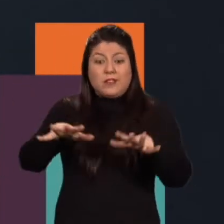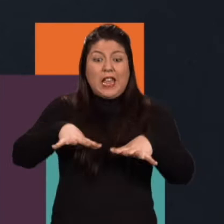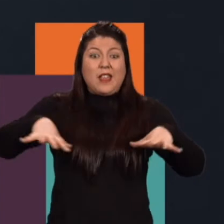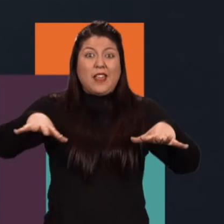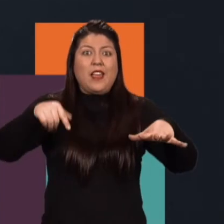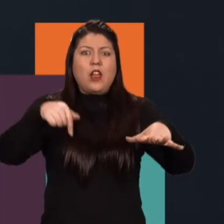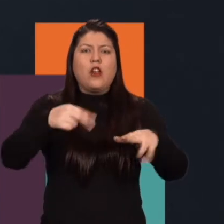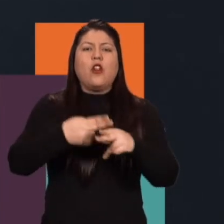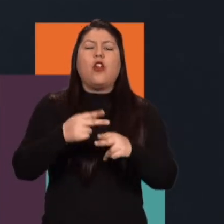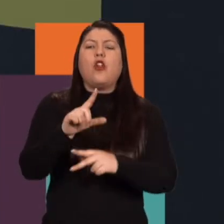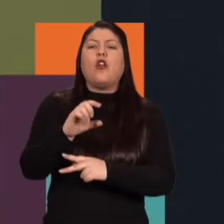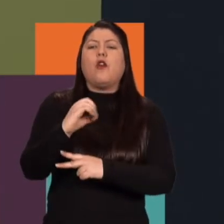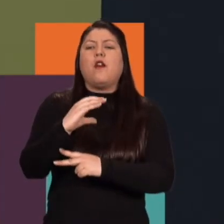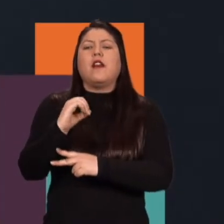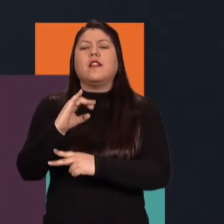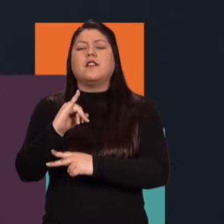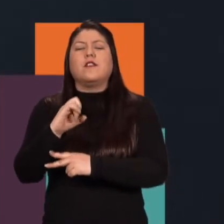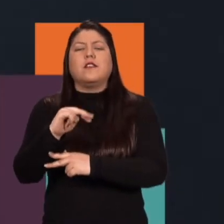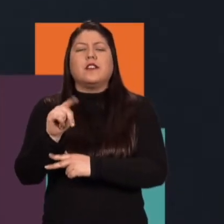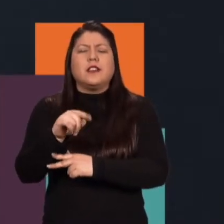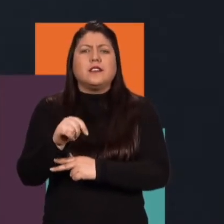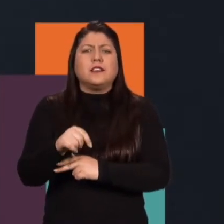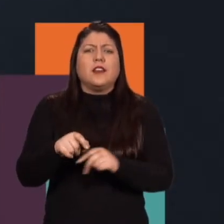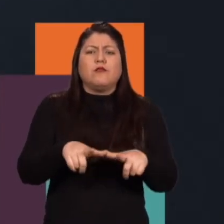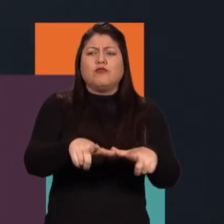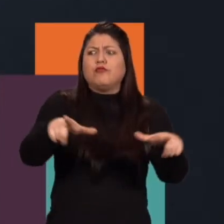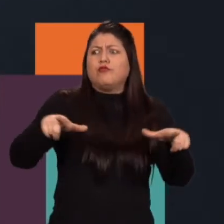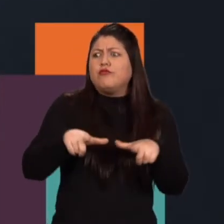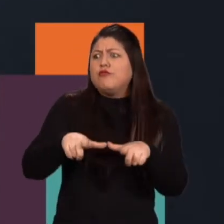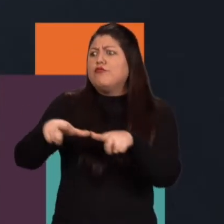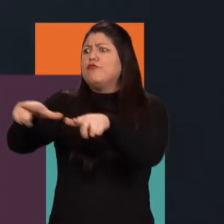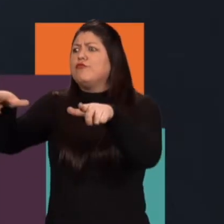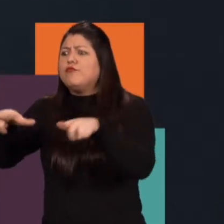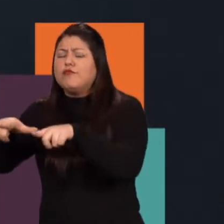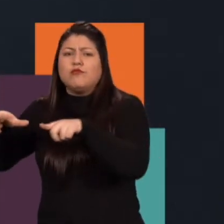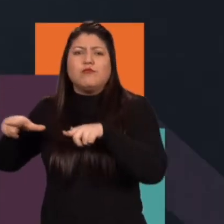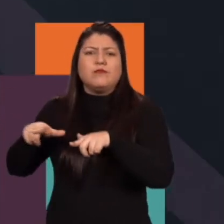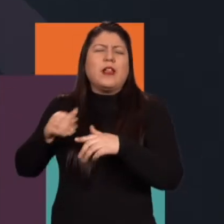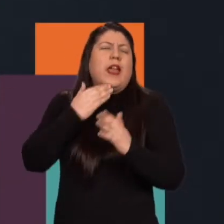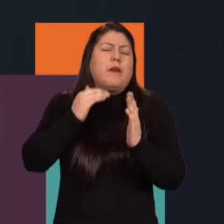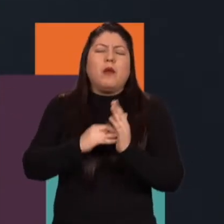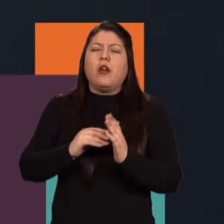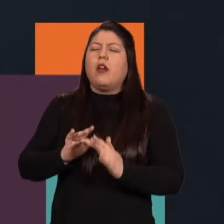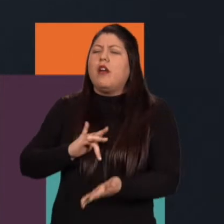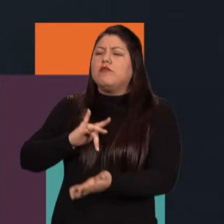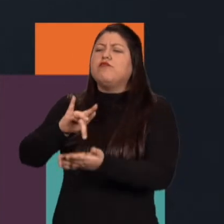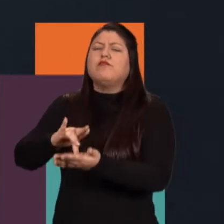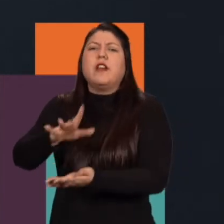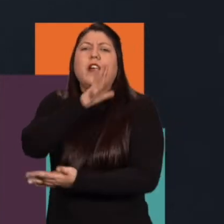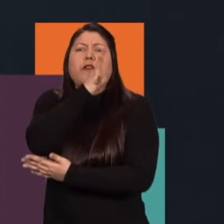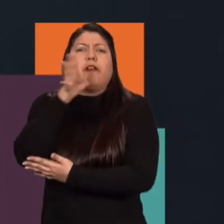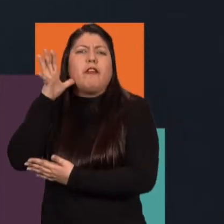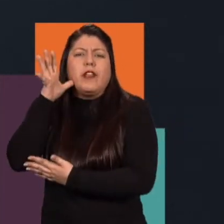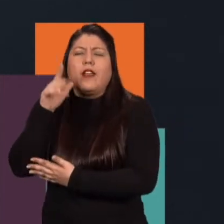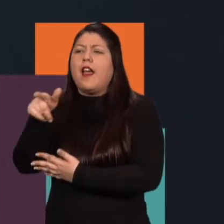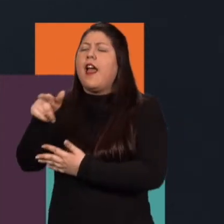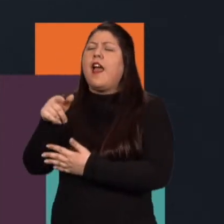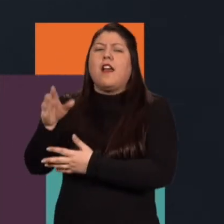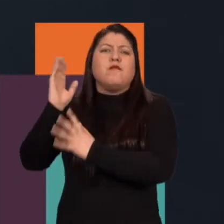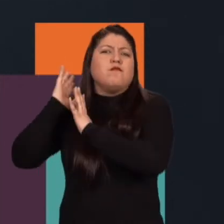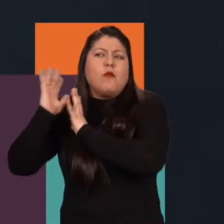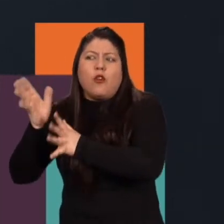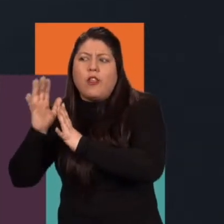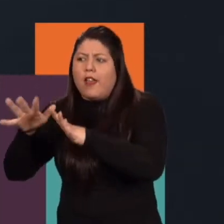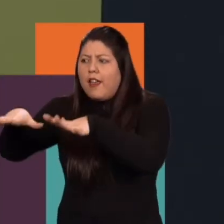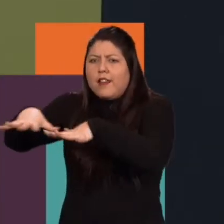y generar multilocaciones. En este caso teníamos una finca donde si mirábamos para atrás, digamos, existía una bodega,